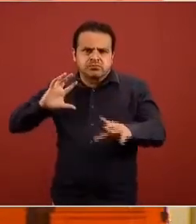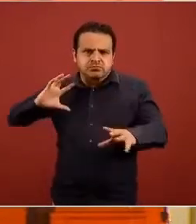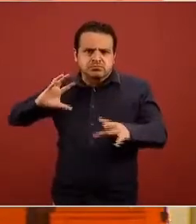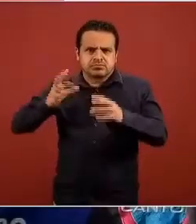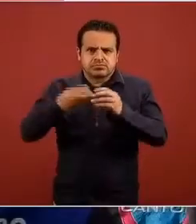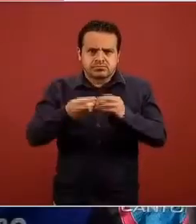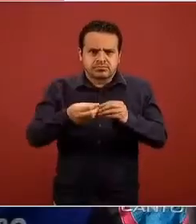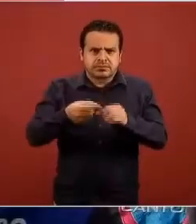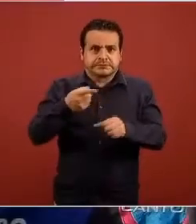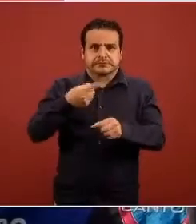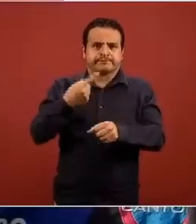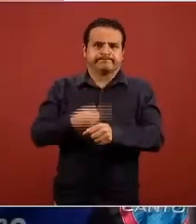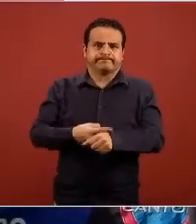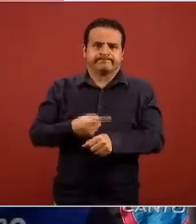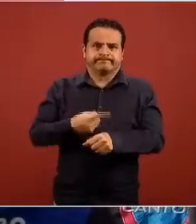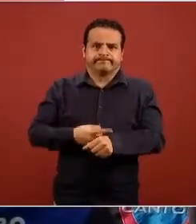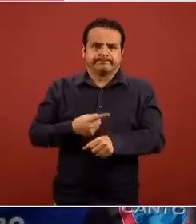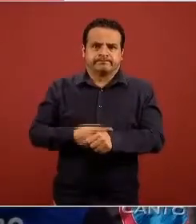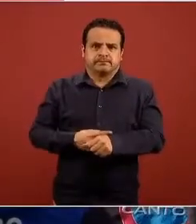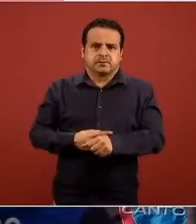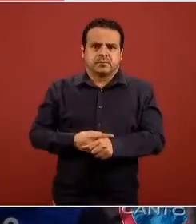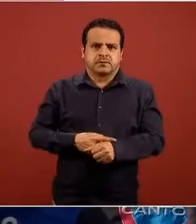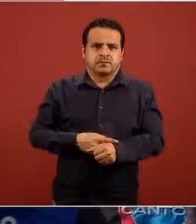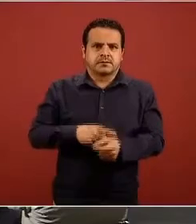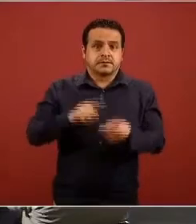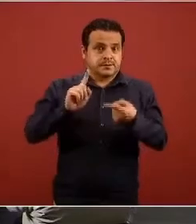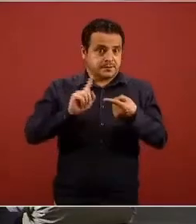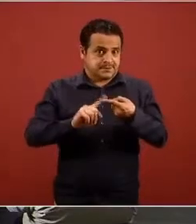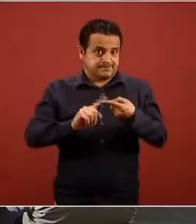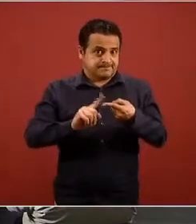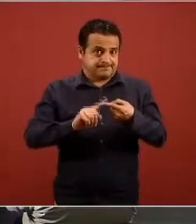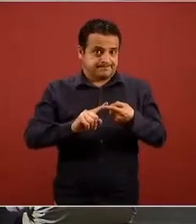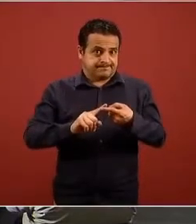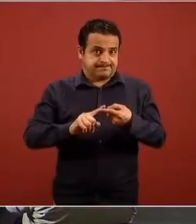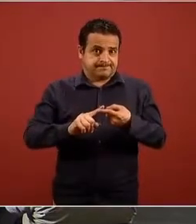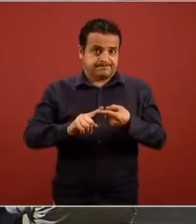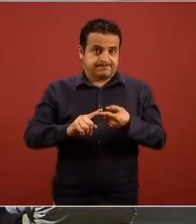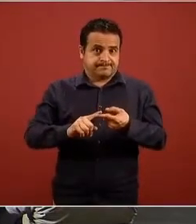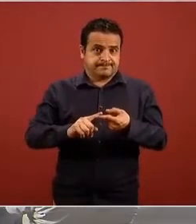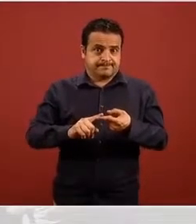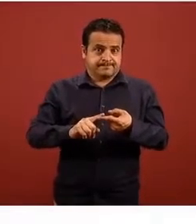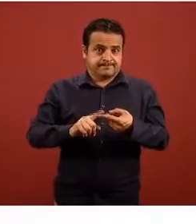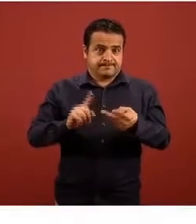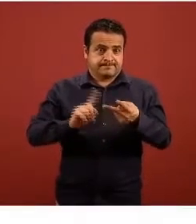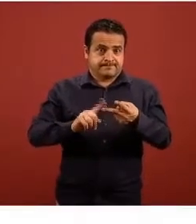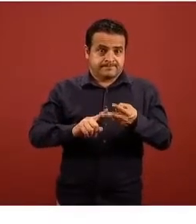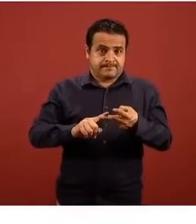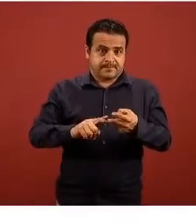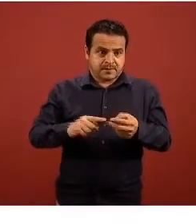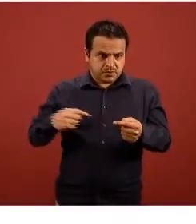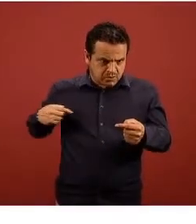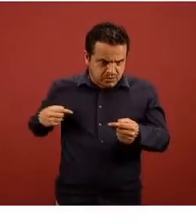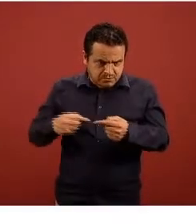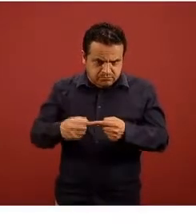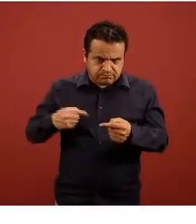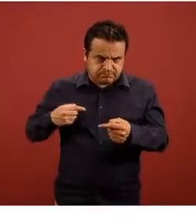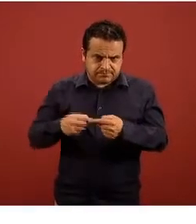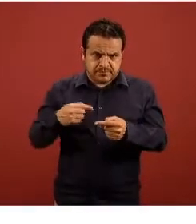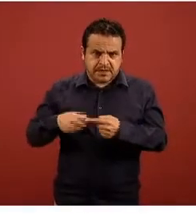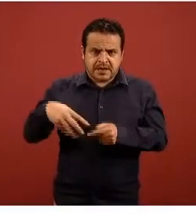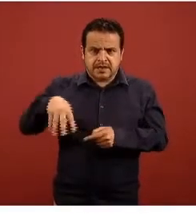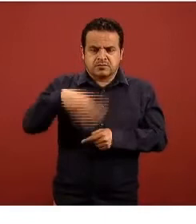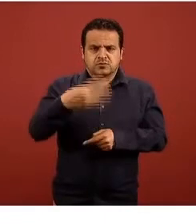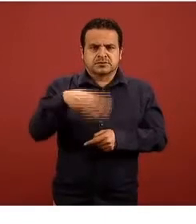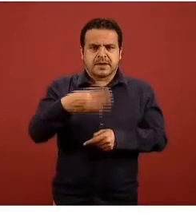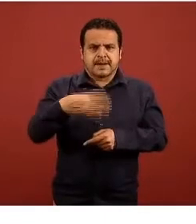también los casos activos o sea esos casos que han iniciado con signos y síntomas en los últimos 14 días los confirmados